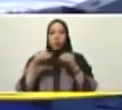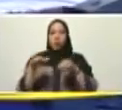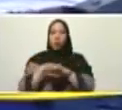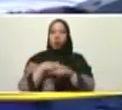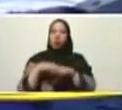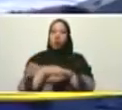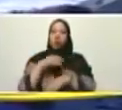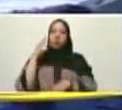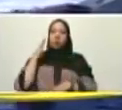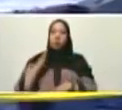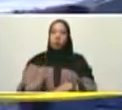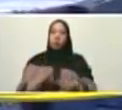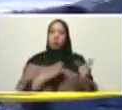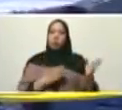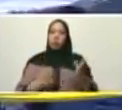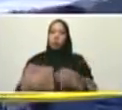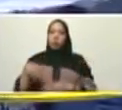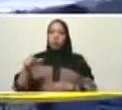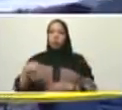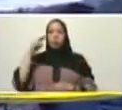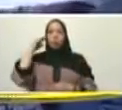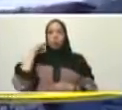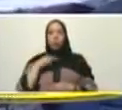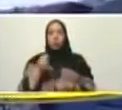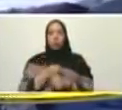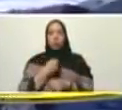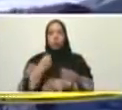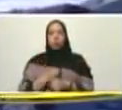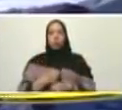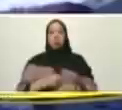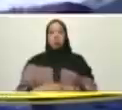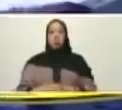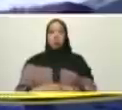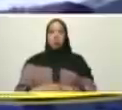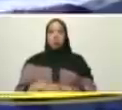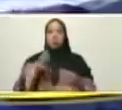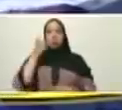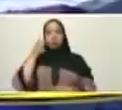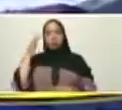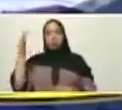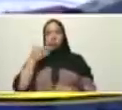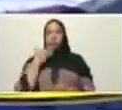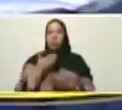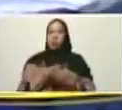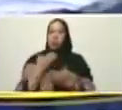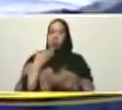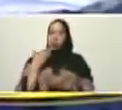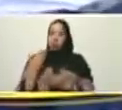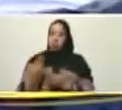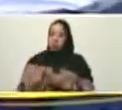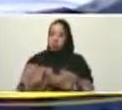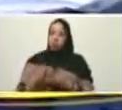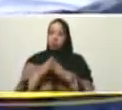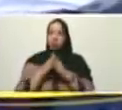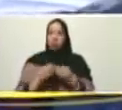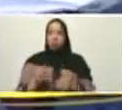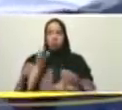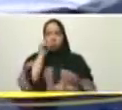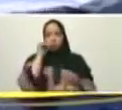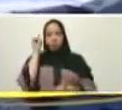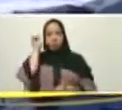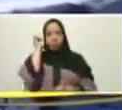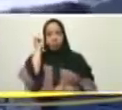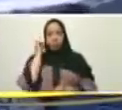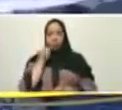bolivariano y a sus equipos que hoy están materializando este sueño agradecemos a todos y a todas